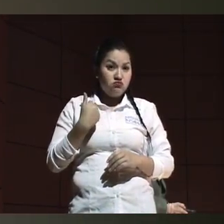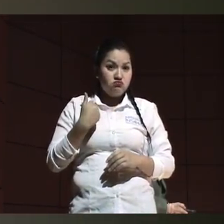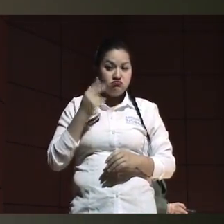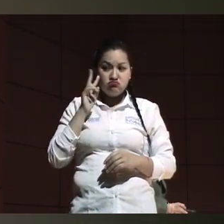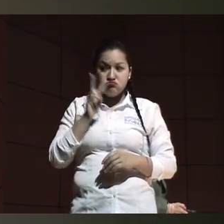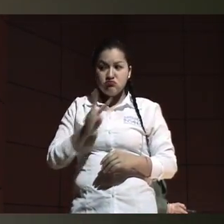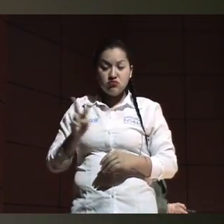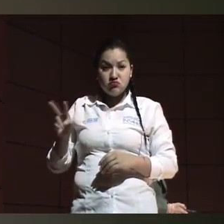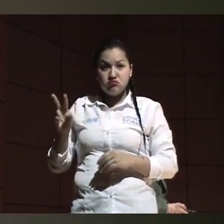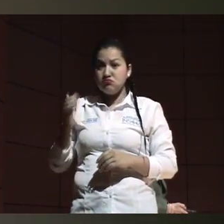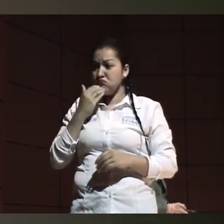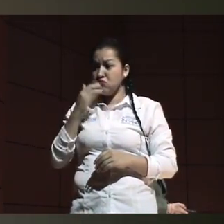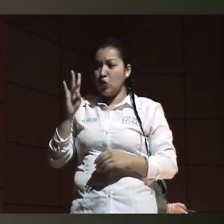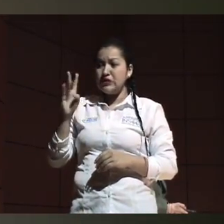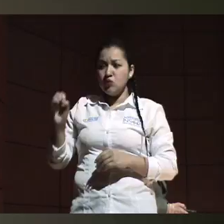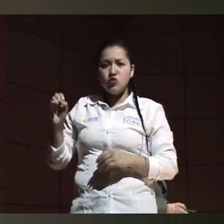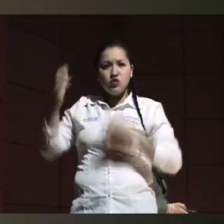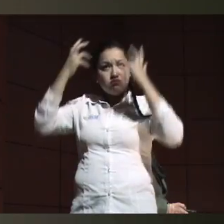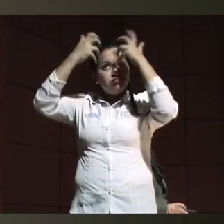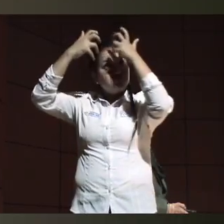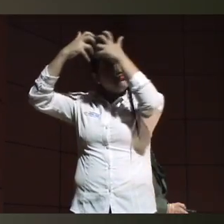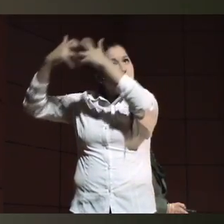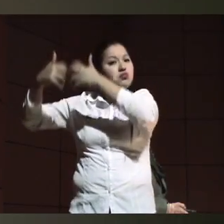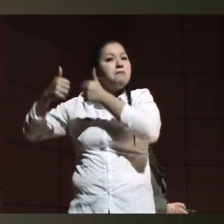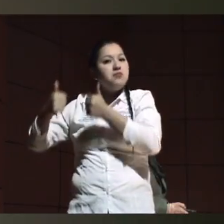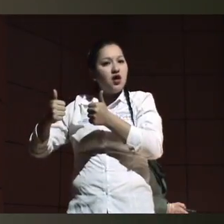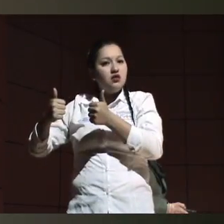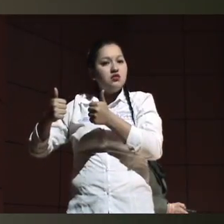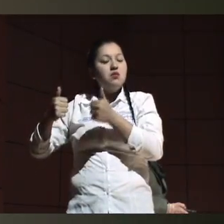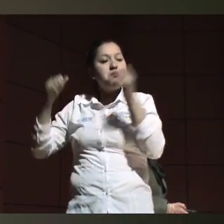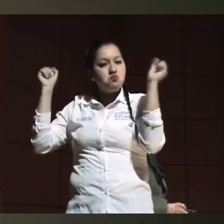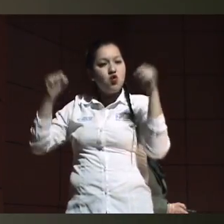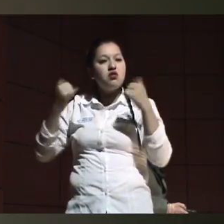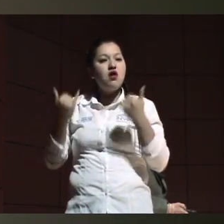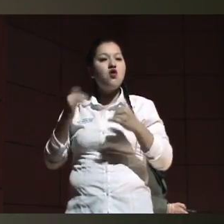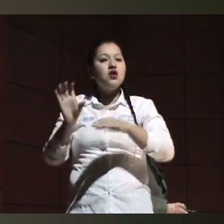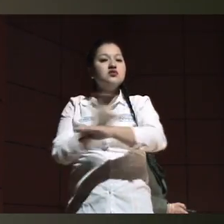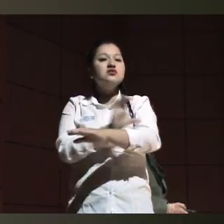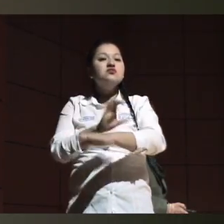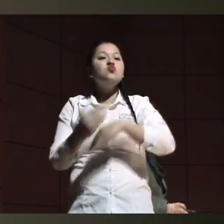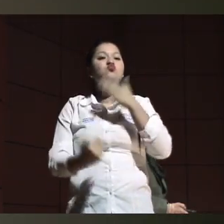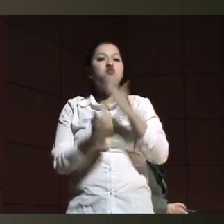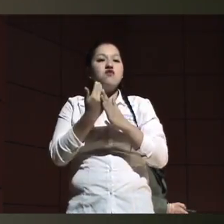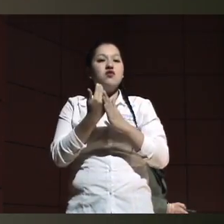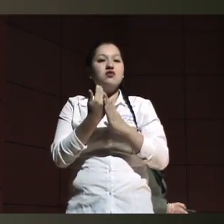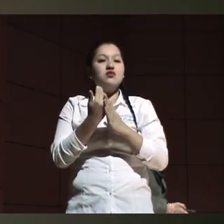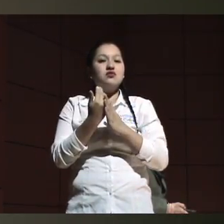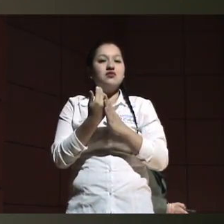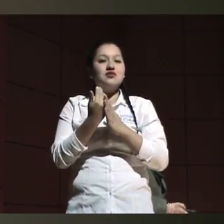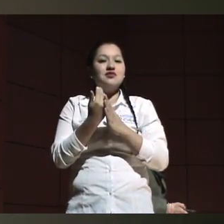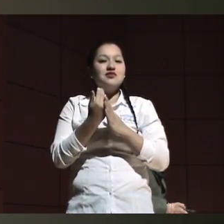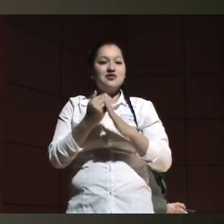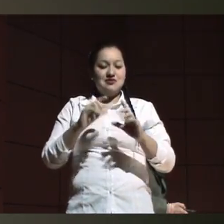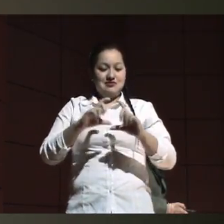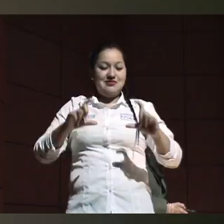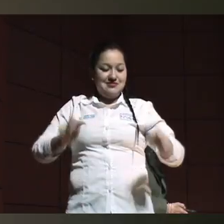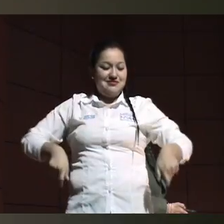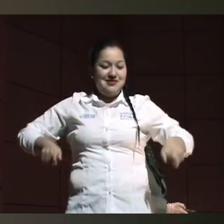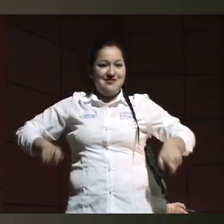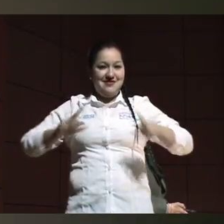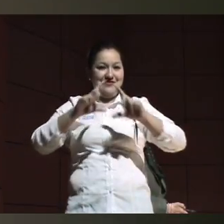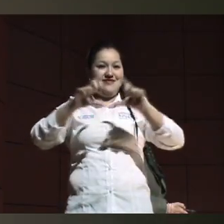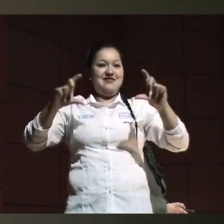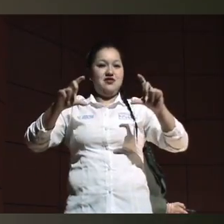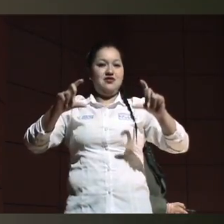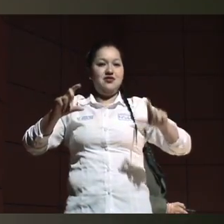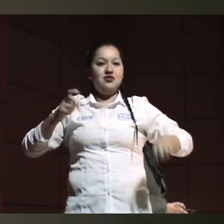lo pueda seguir desarrollando a través de un equipo, que ya existen los dispositivos de comunicación aptos para que cualquier persona con